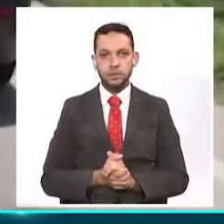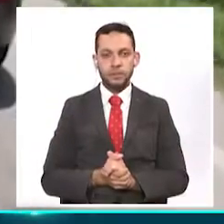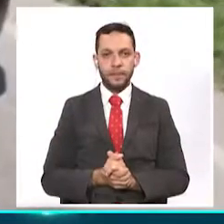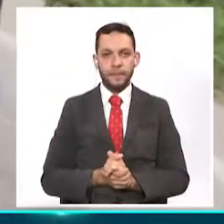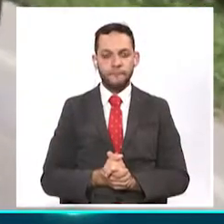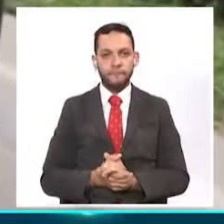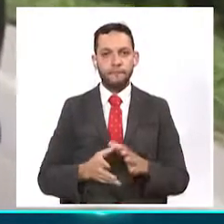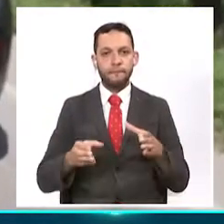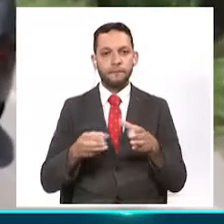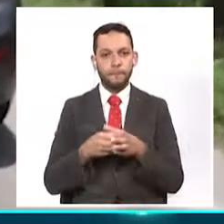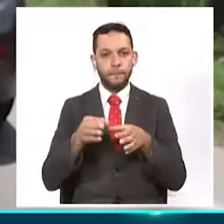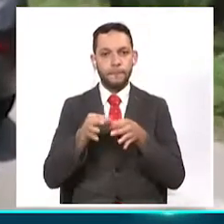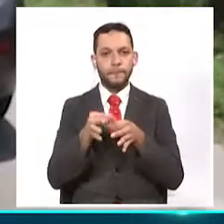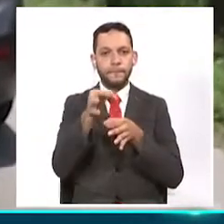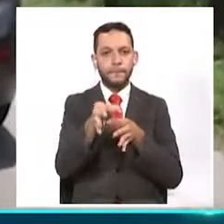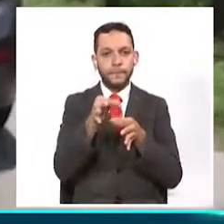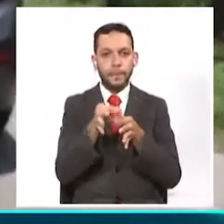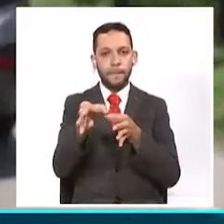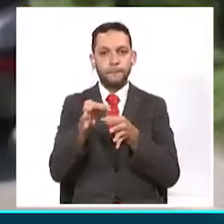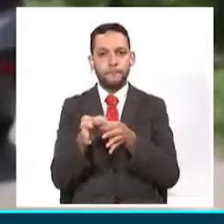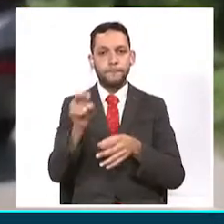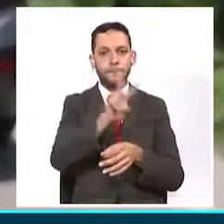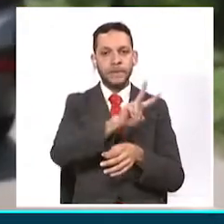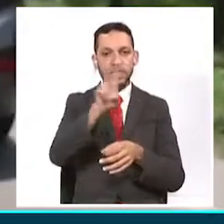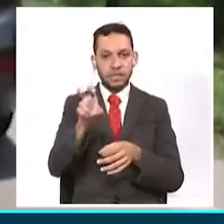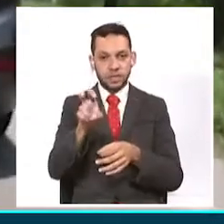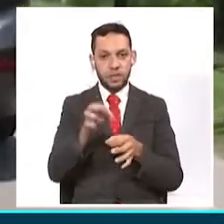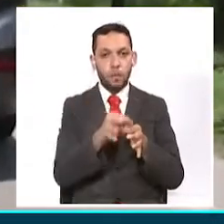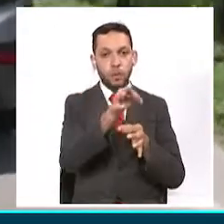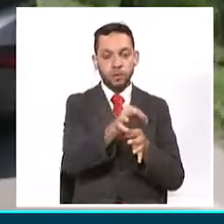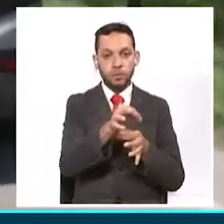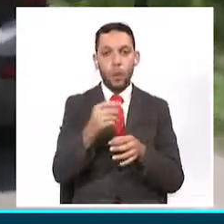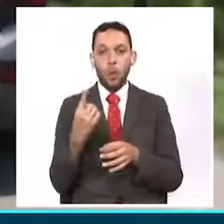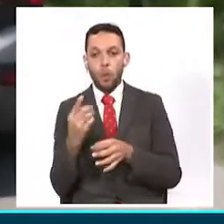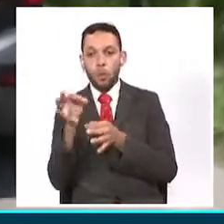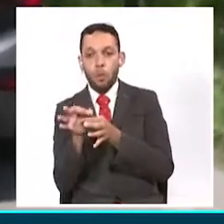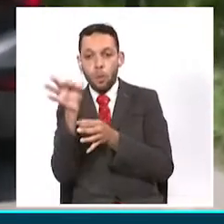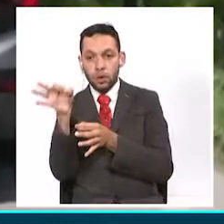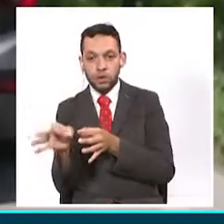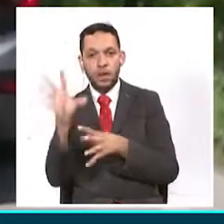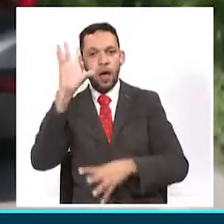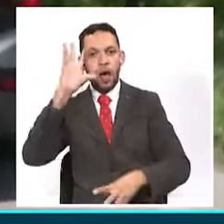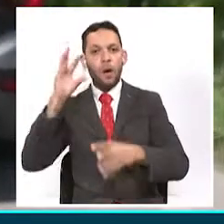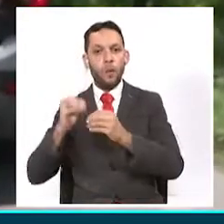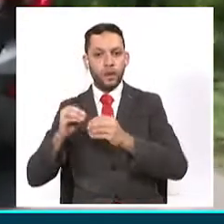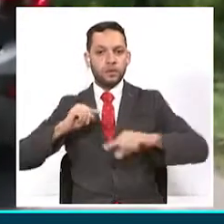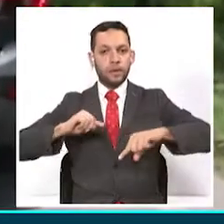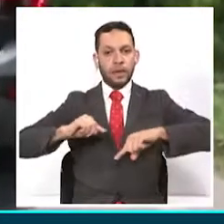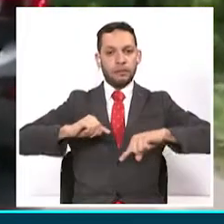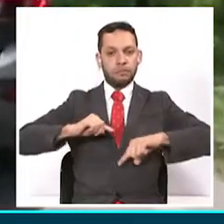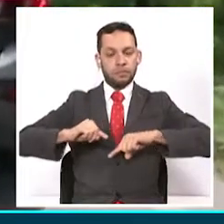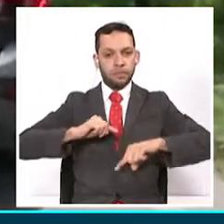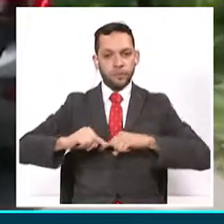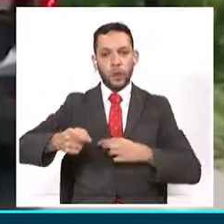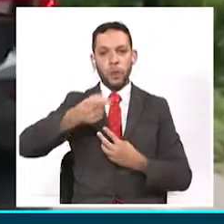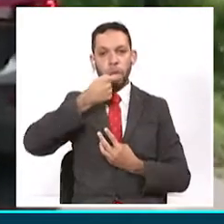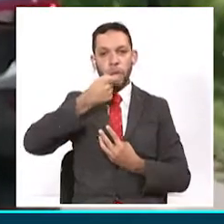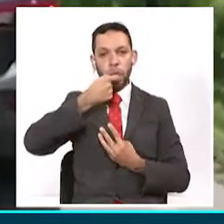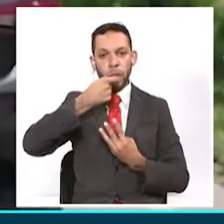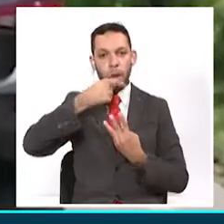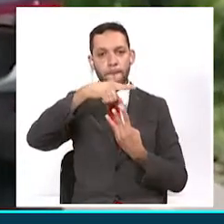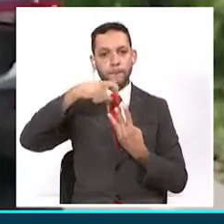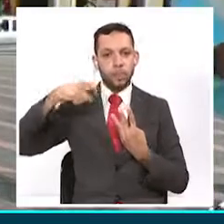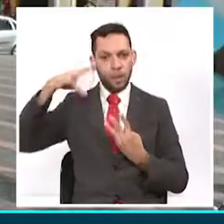De los 27 municipios de Caldas, solo su capital, Manizales, cuenta con un convenio interadministrativo con la seccional de tránsito y transporte de la